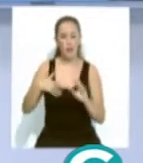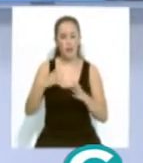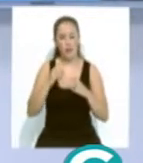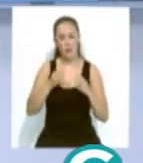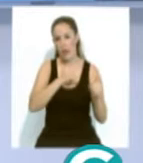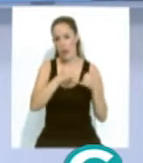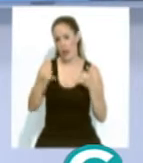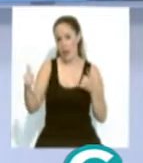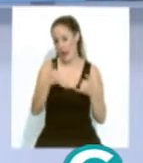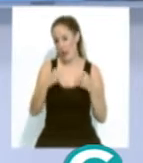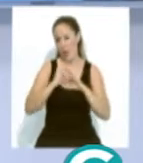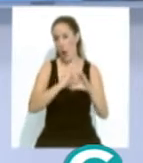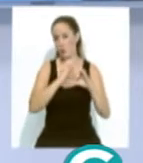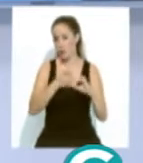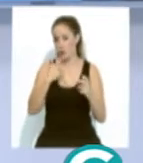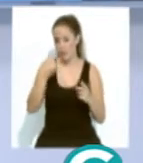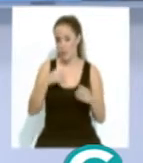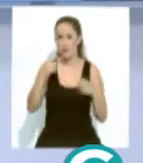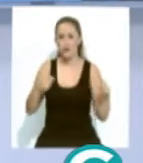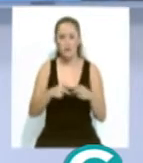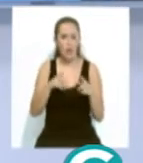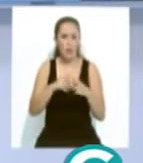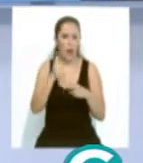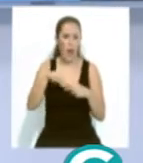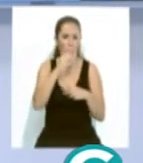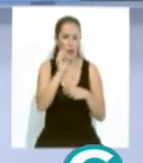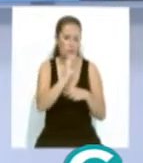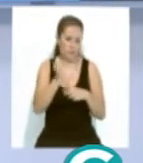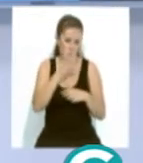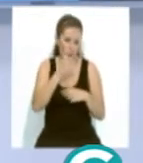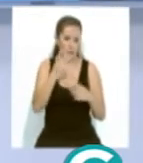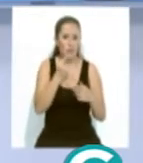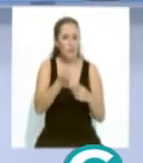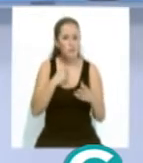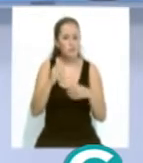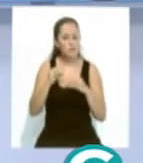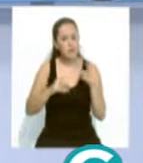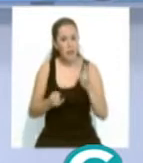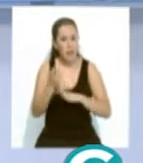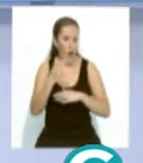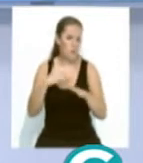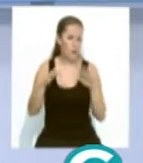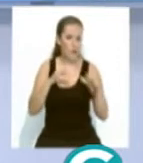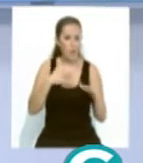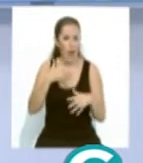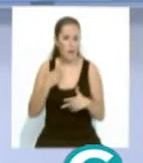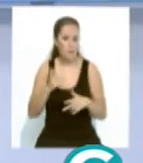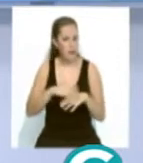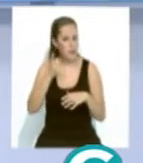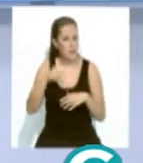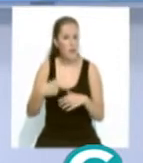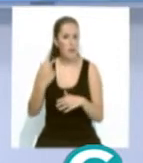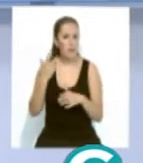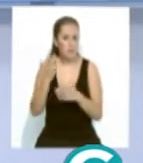de autobuses urbanos. Los socialistas insisten en que la necesidad de crear un modelo de movilidad sostenible que atienda a las